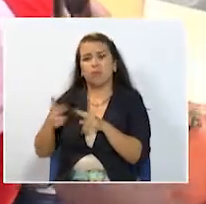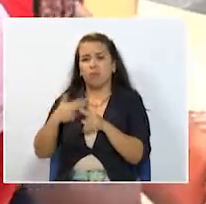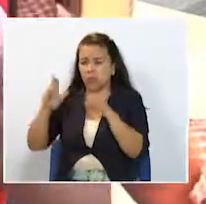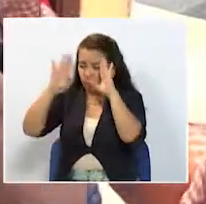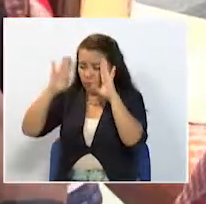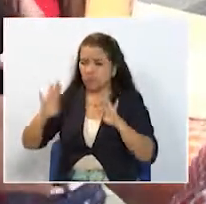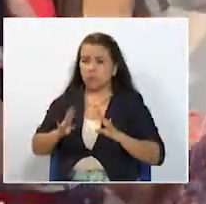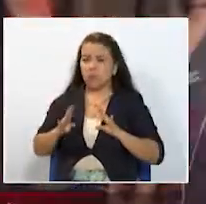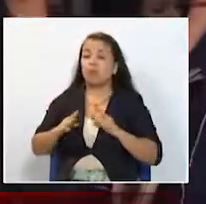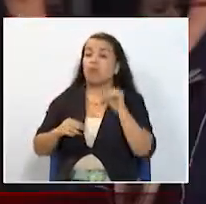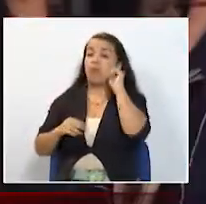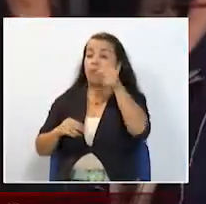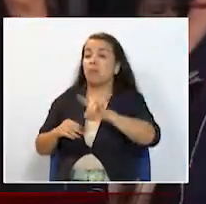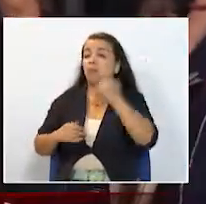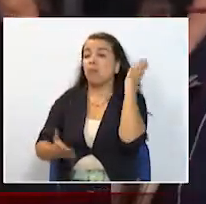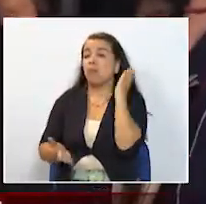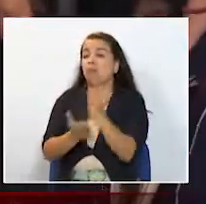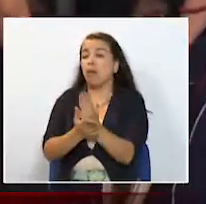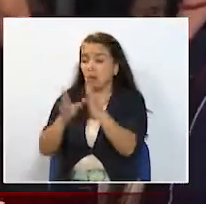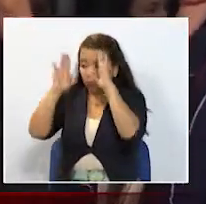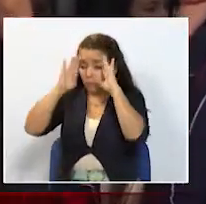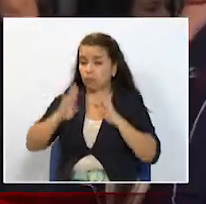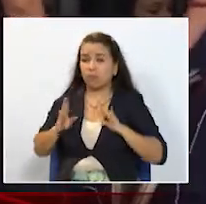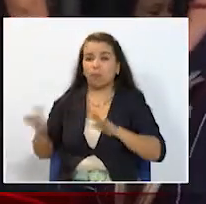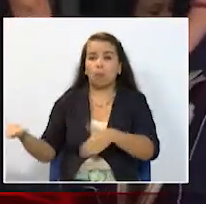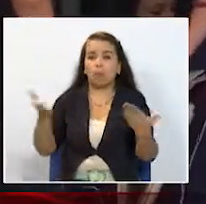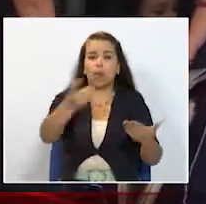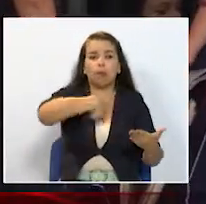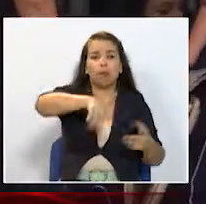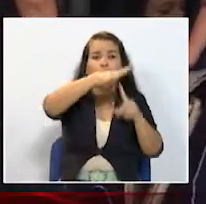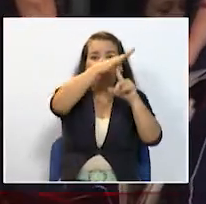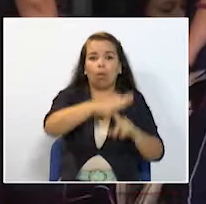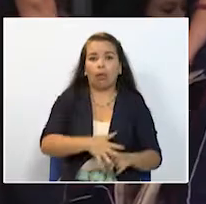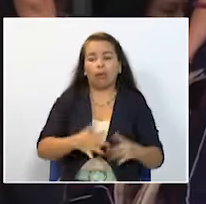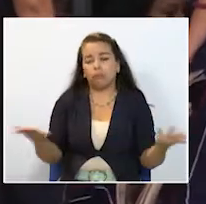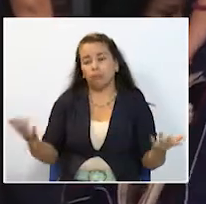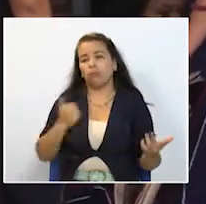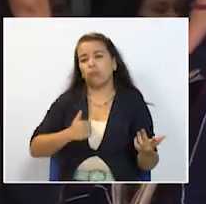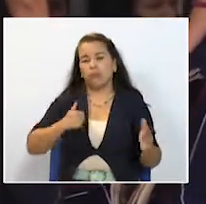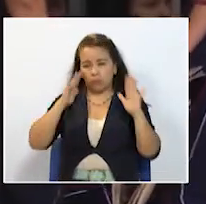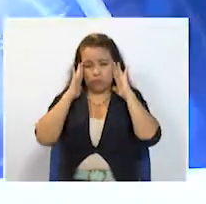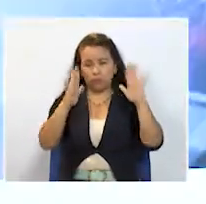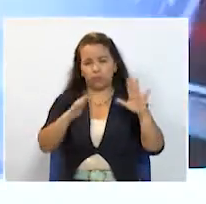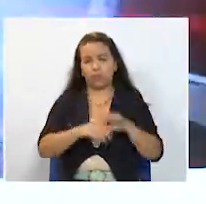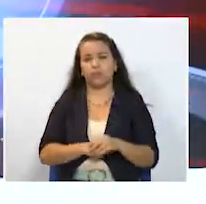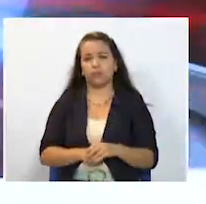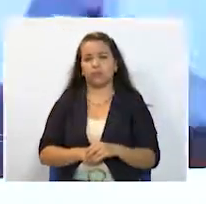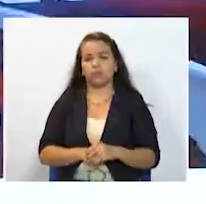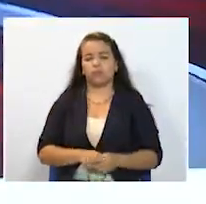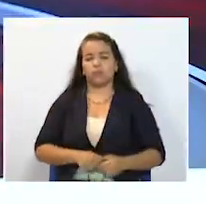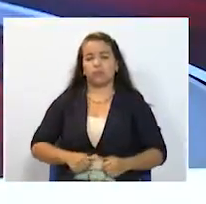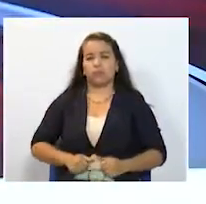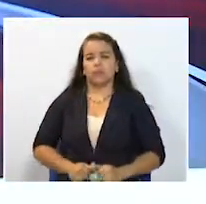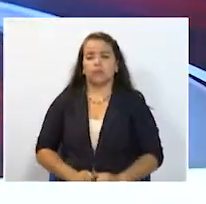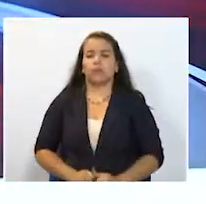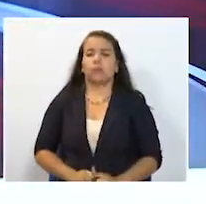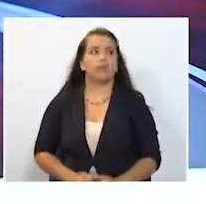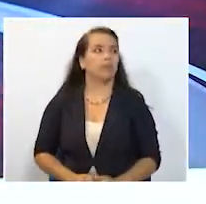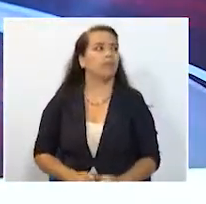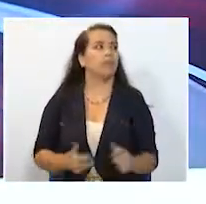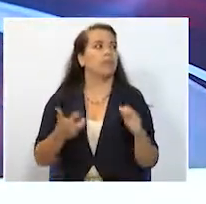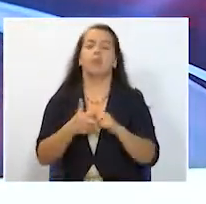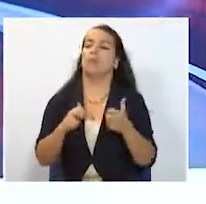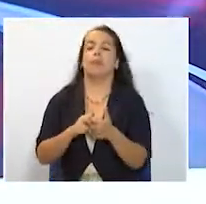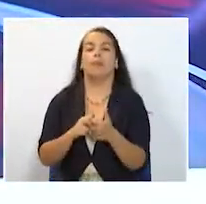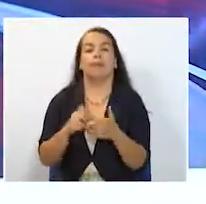evitar que el día de mañana ya no haya nada que hacer por los pacientes por la falta de una oportuna atención Y el problema de la salud con